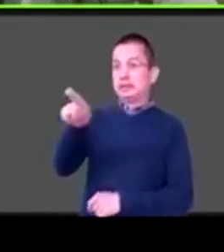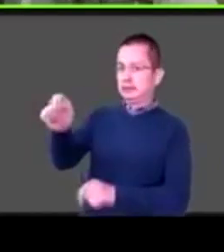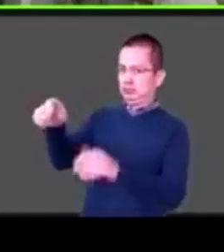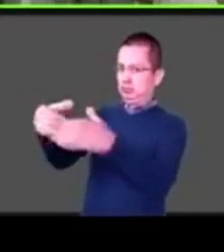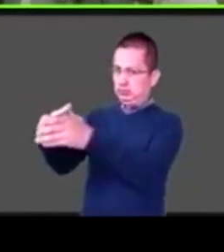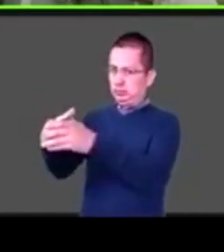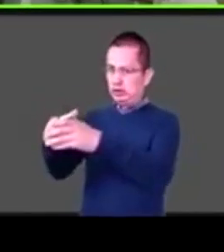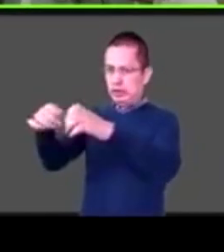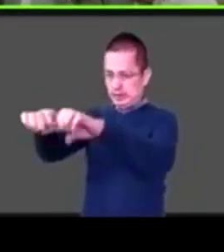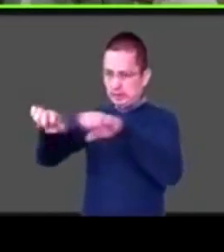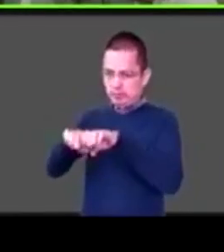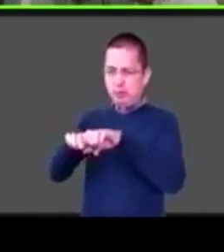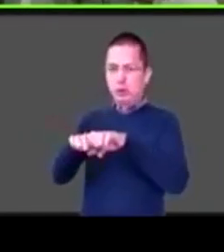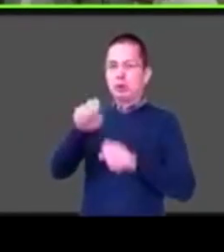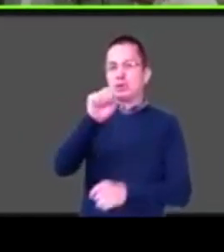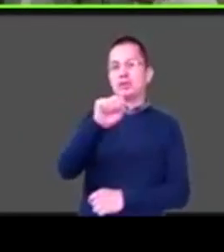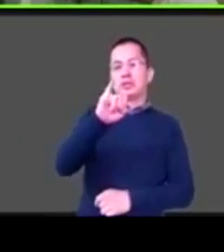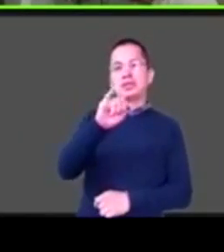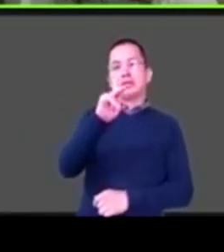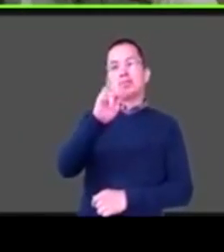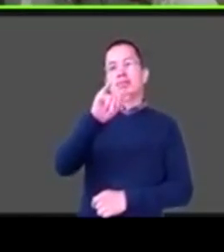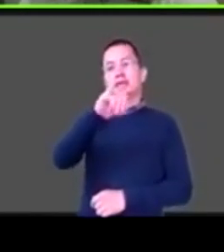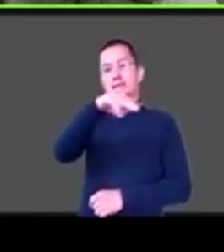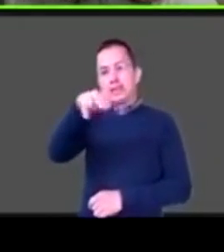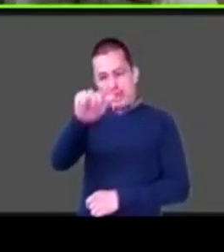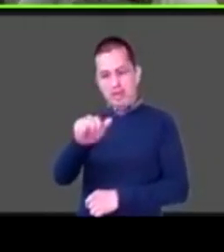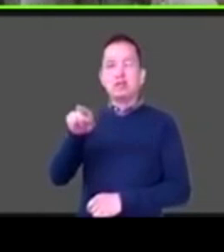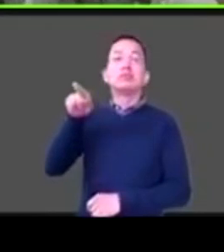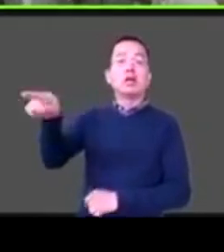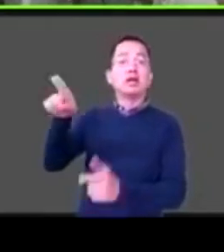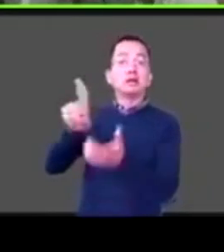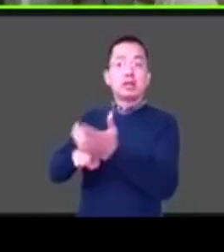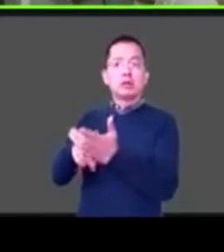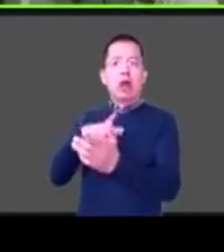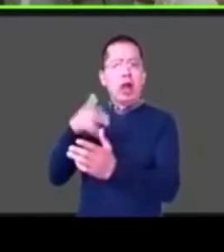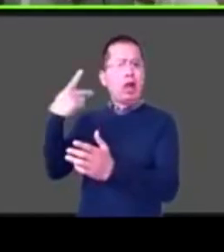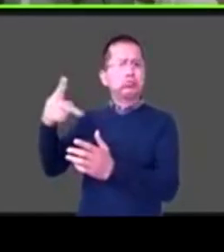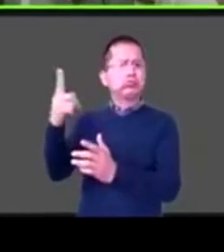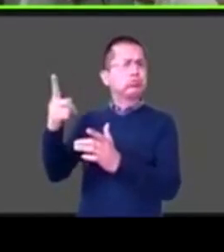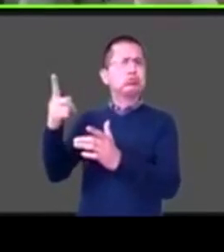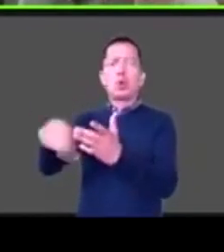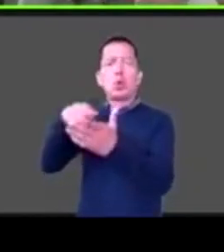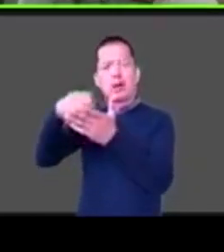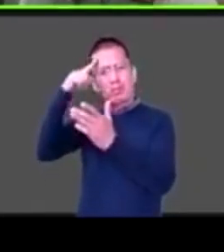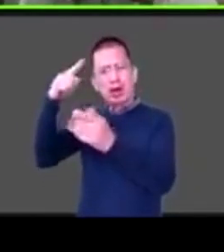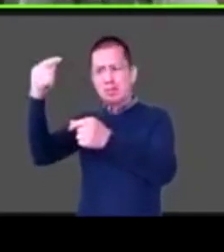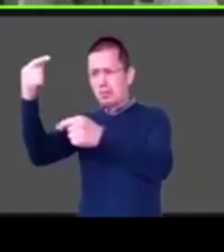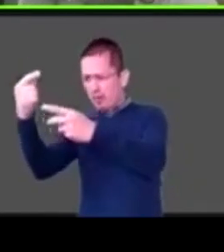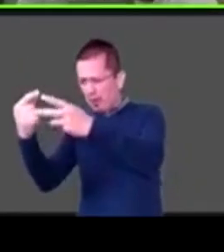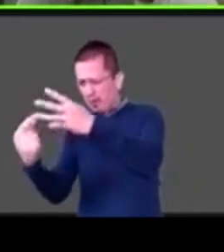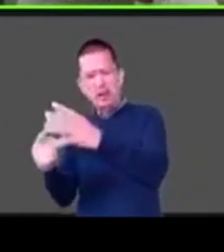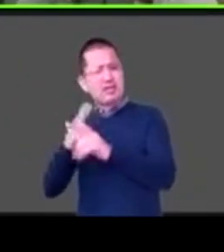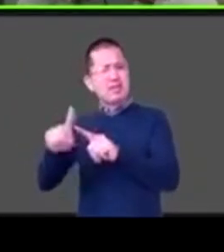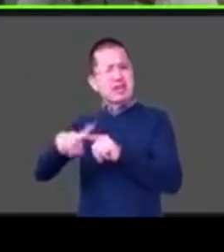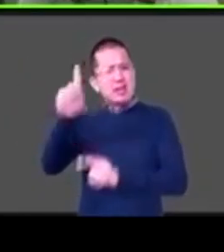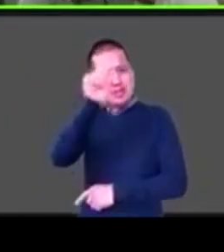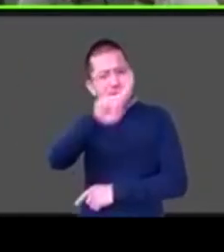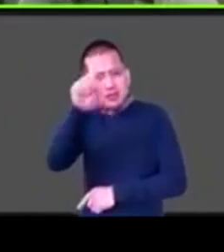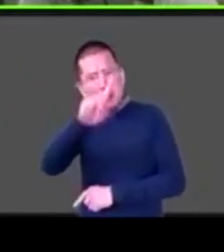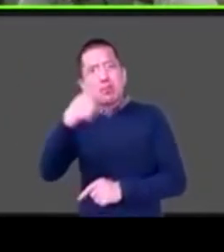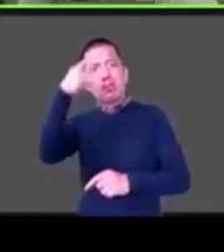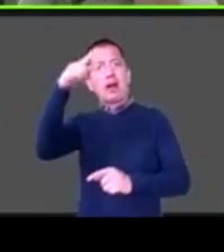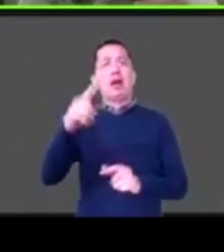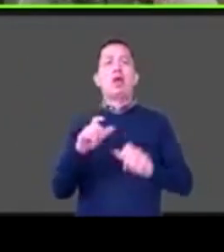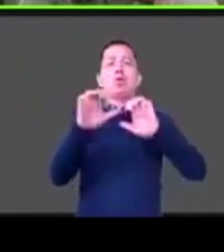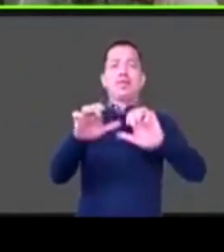repositorio con un montón de recomendaciones sobre cuidado de higiene sobre contención